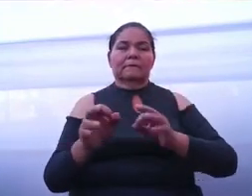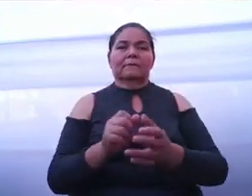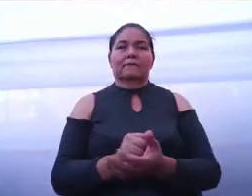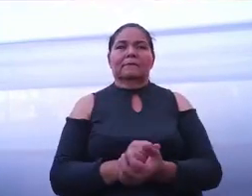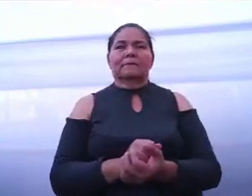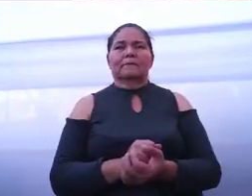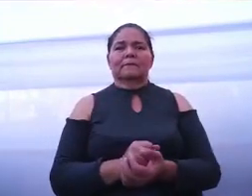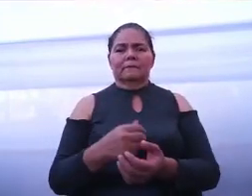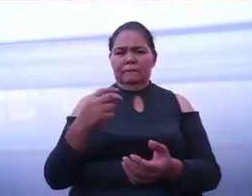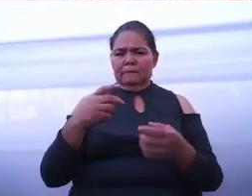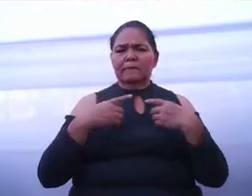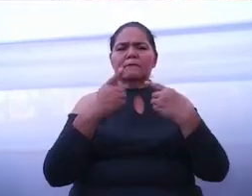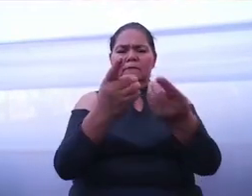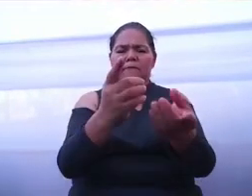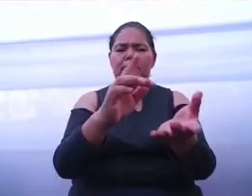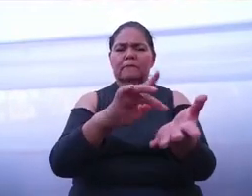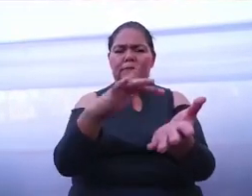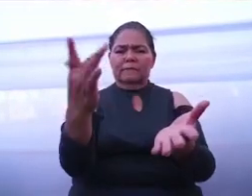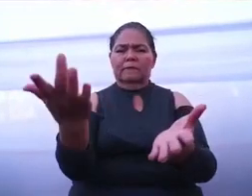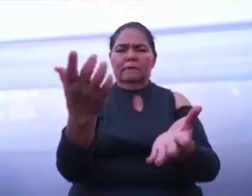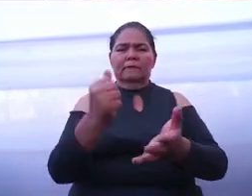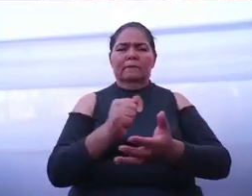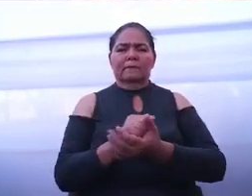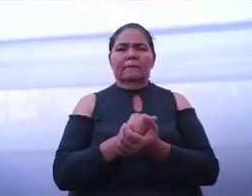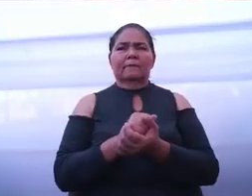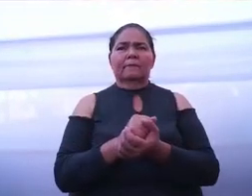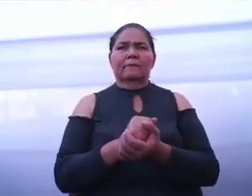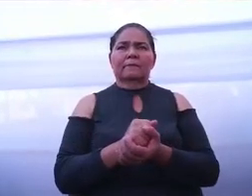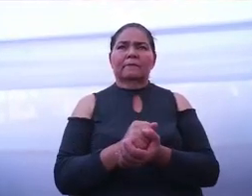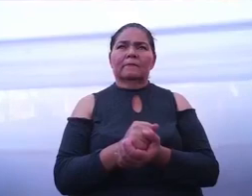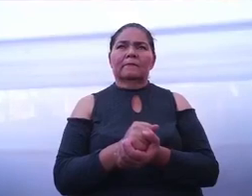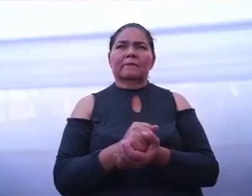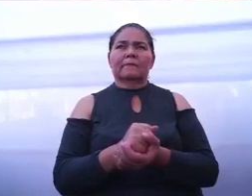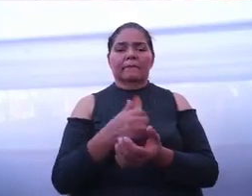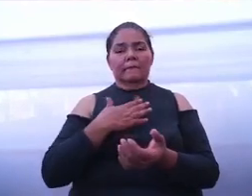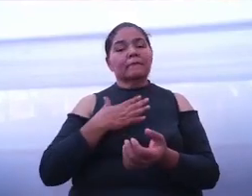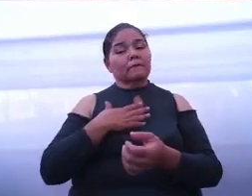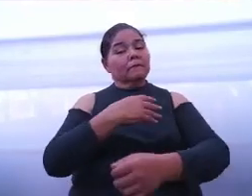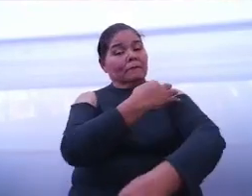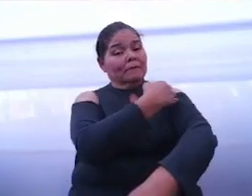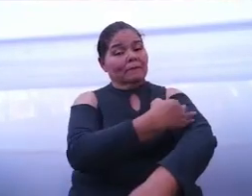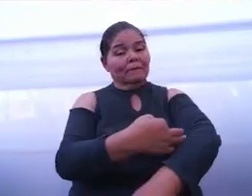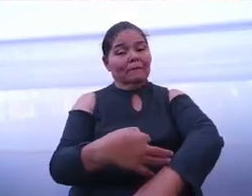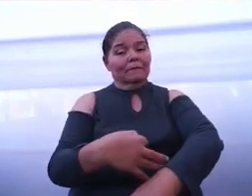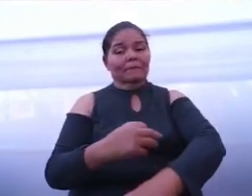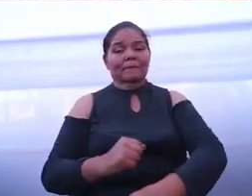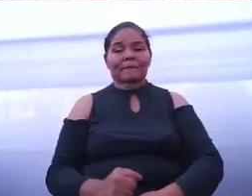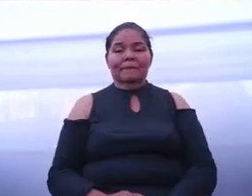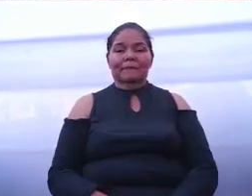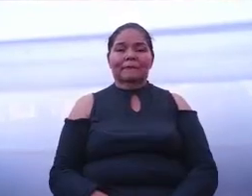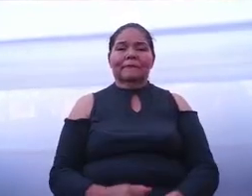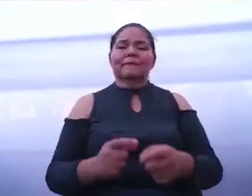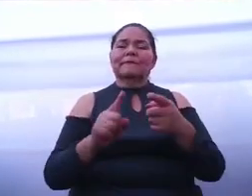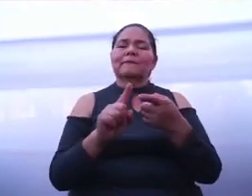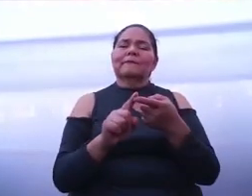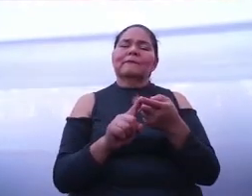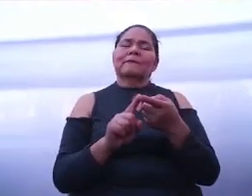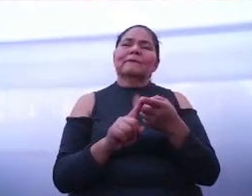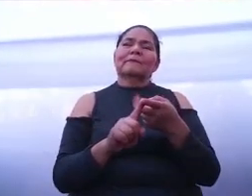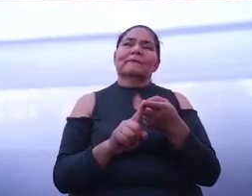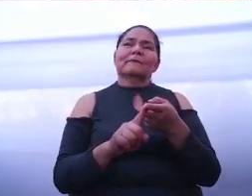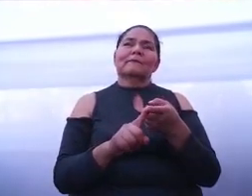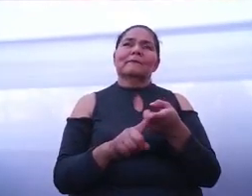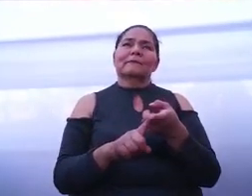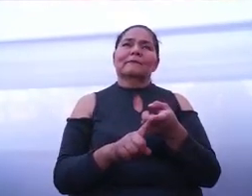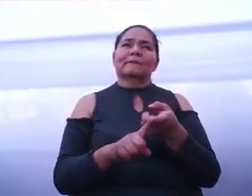Agradezco también la presencia de mi familia, quienes me dan fuerza para